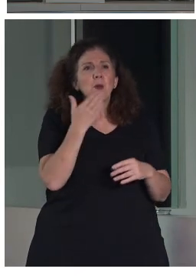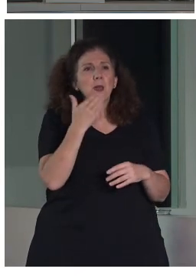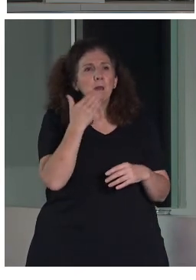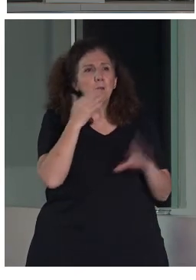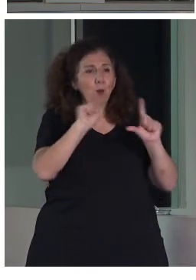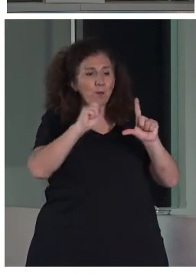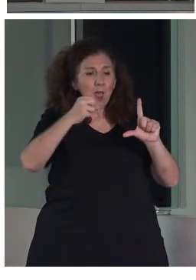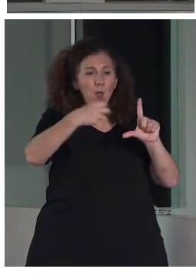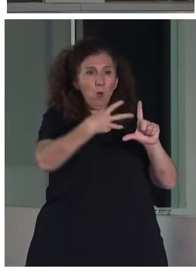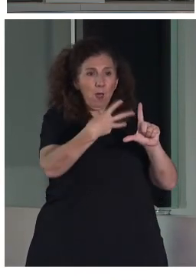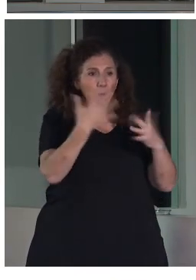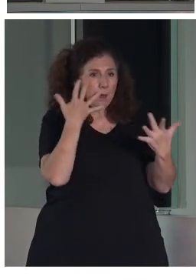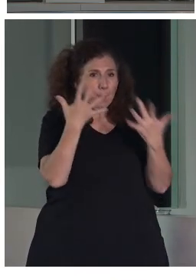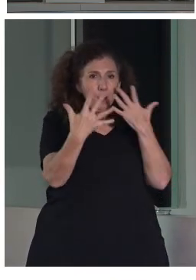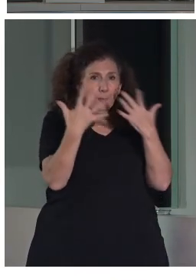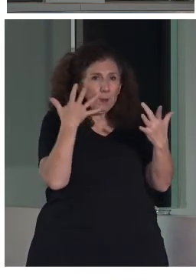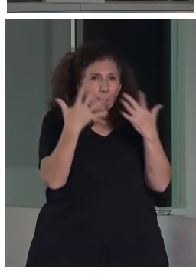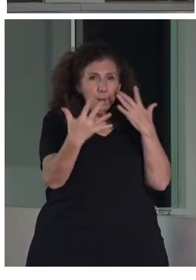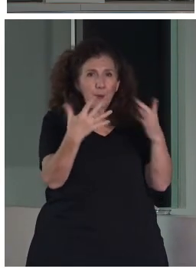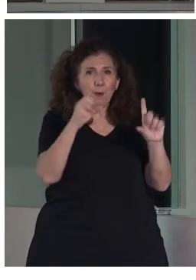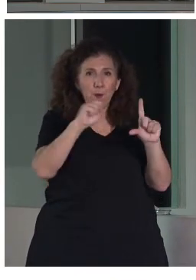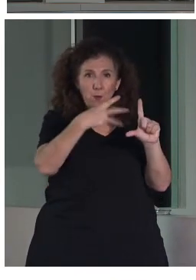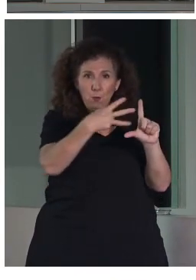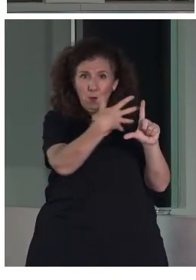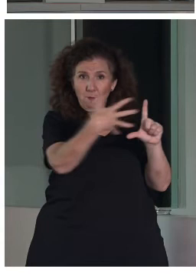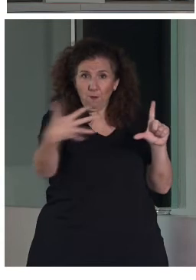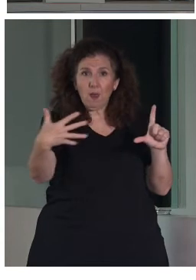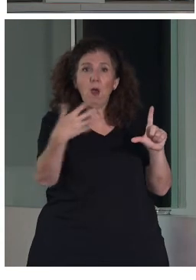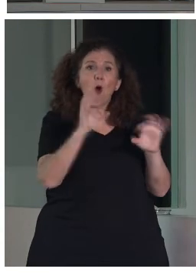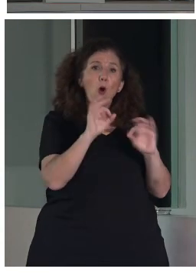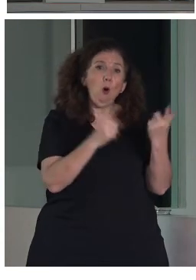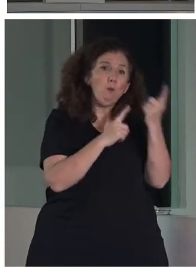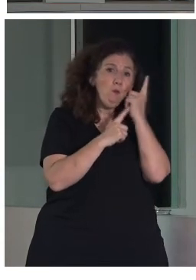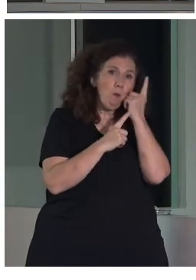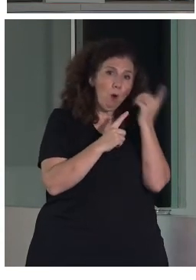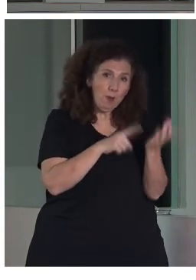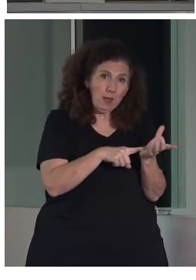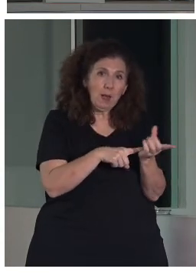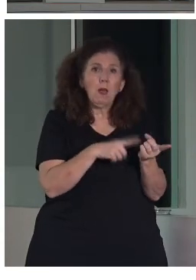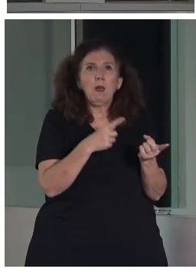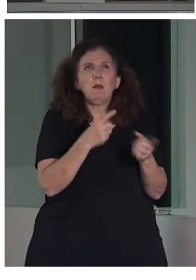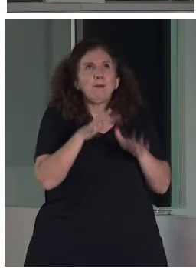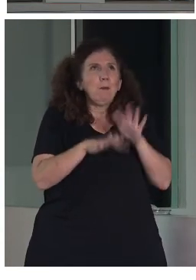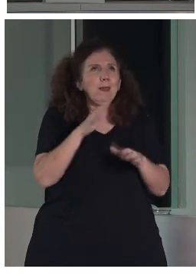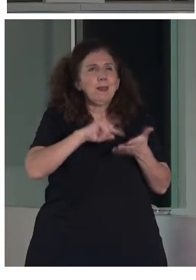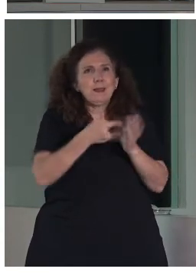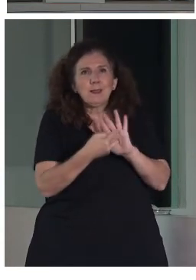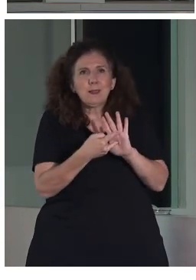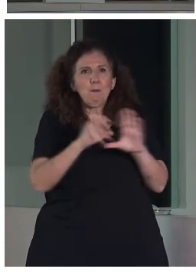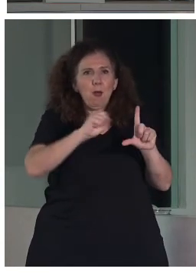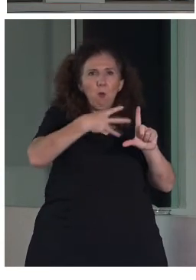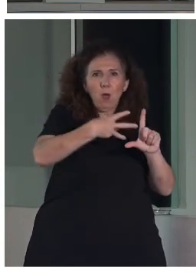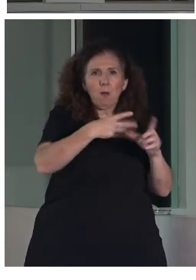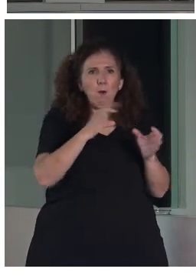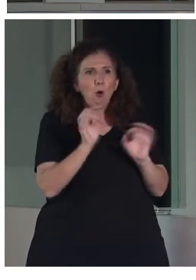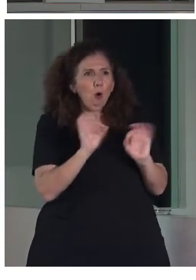en teléfonos móviles. Con la propia codificación que tienen los sistemas en Internet, las páginas web, pues sabemos